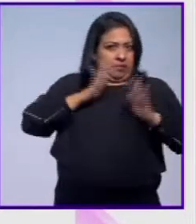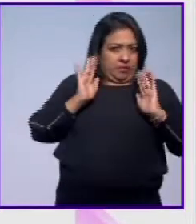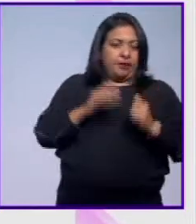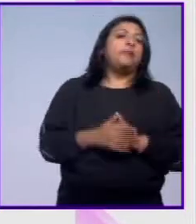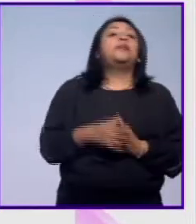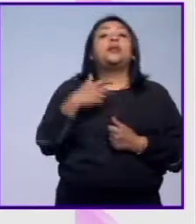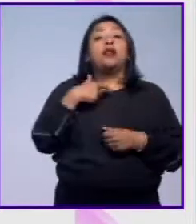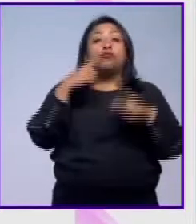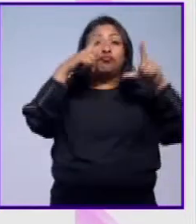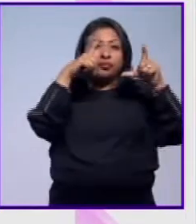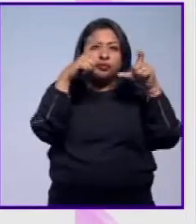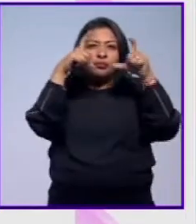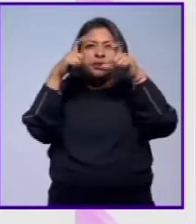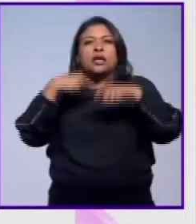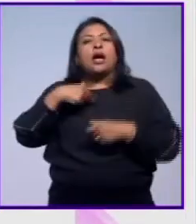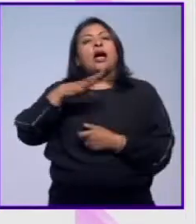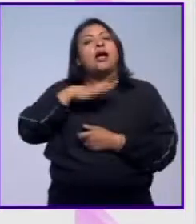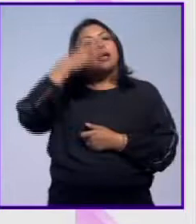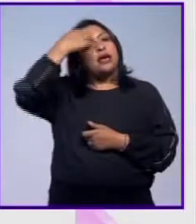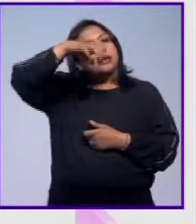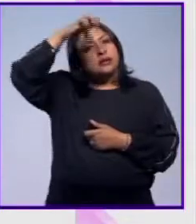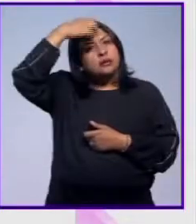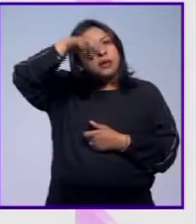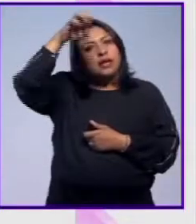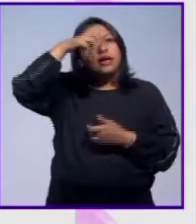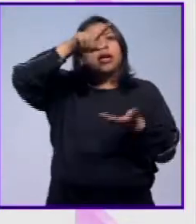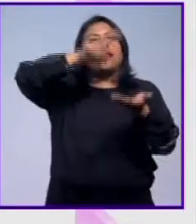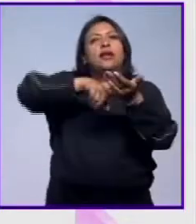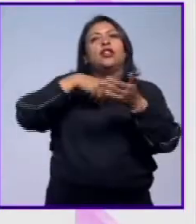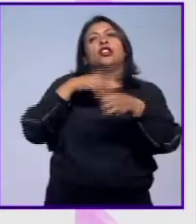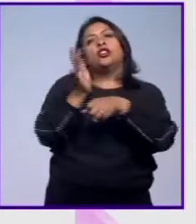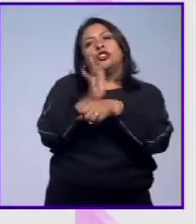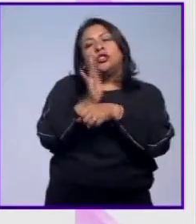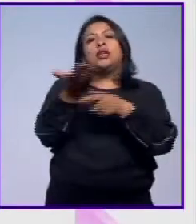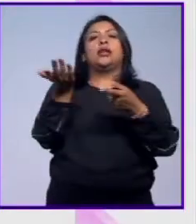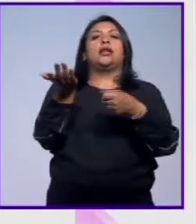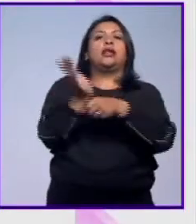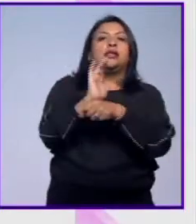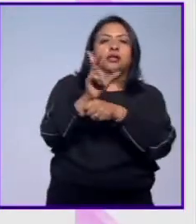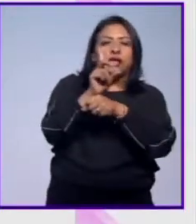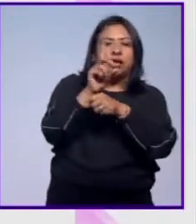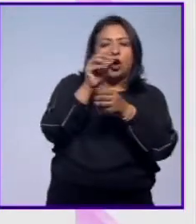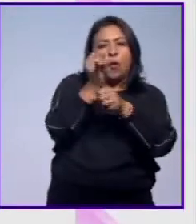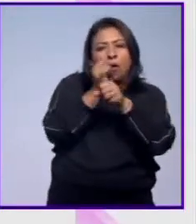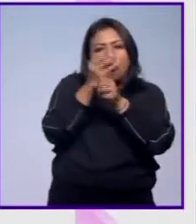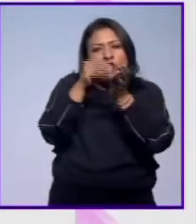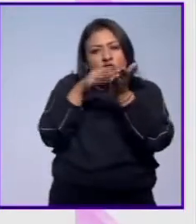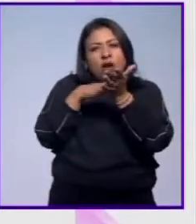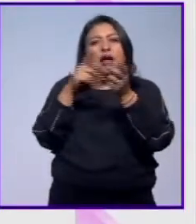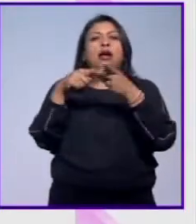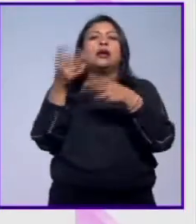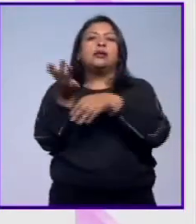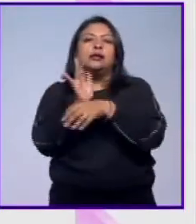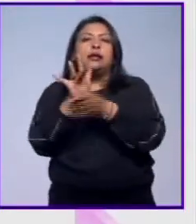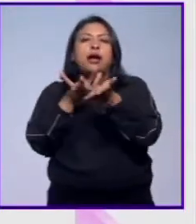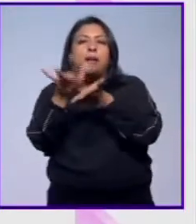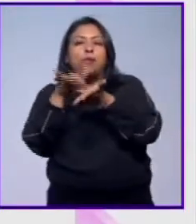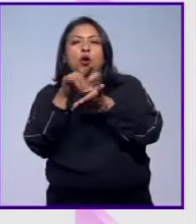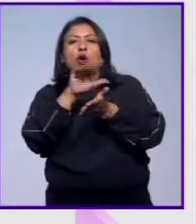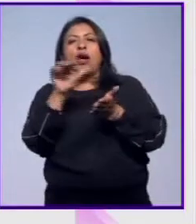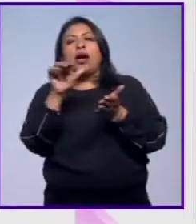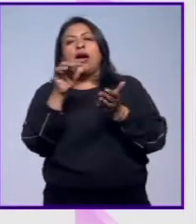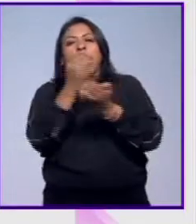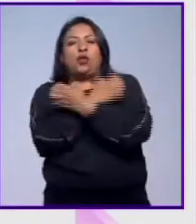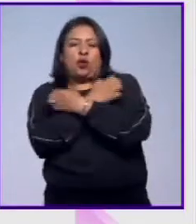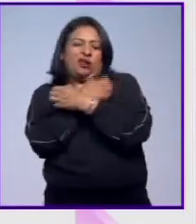que a partir de haber tenido varias experiencias dentro del cine, cine documental, cine de apoyo educativo, etc., pues también